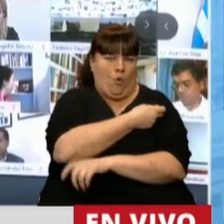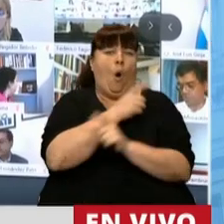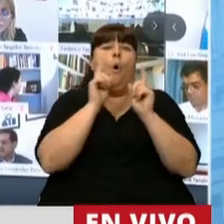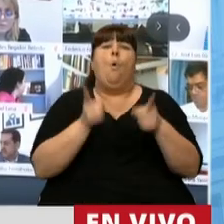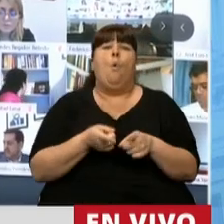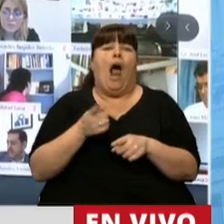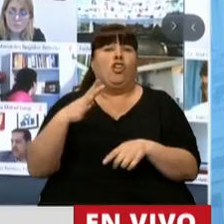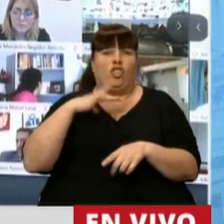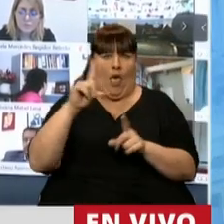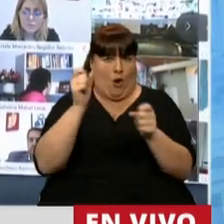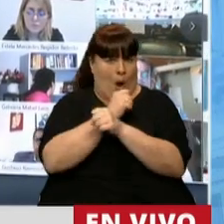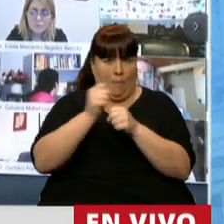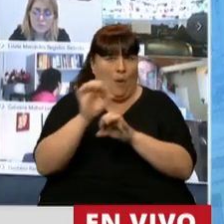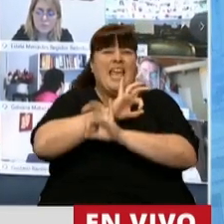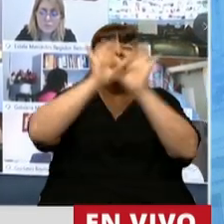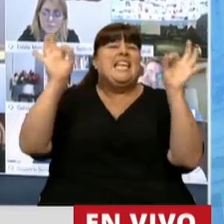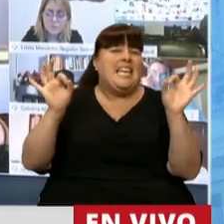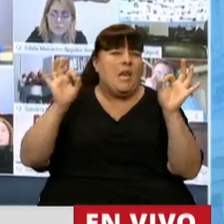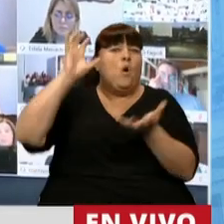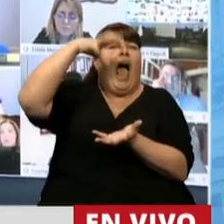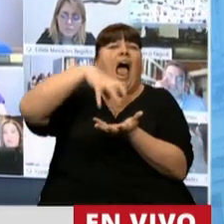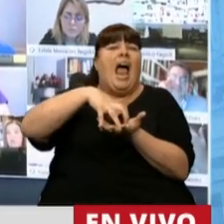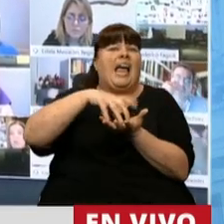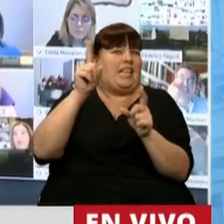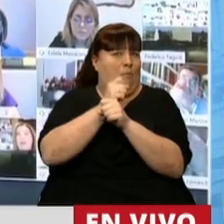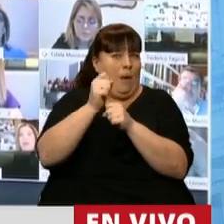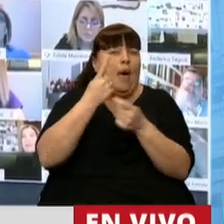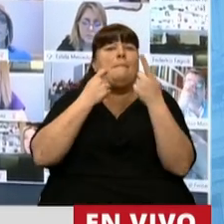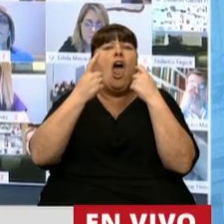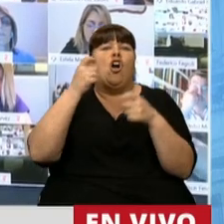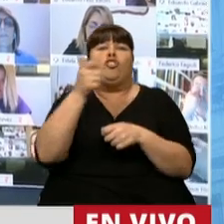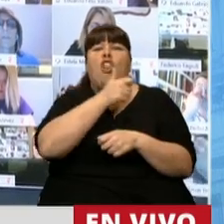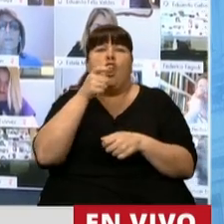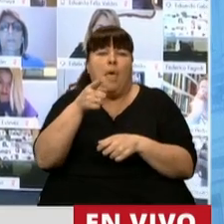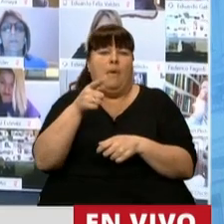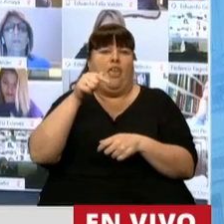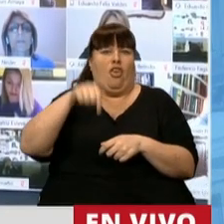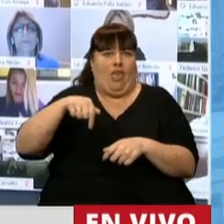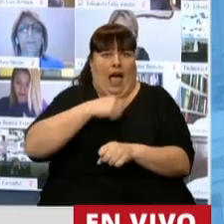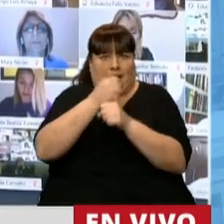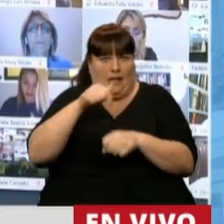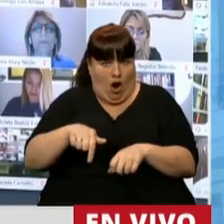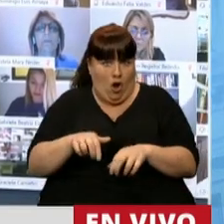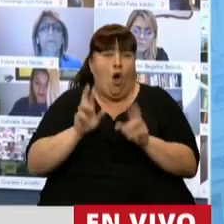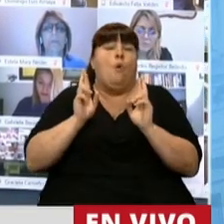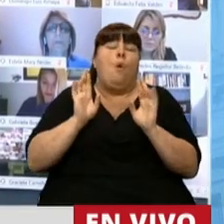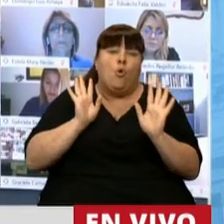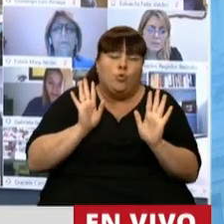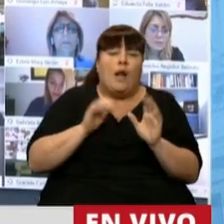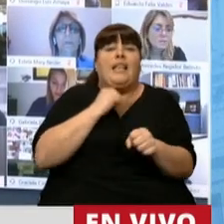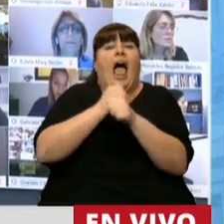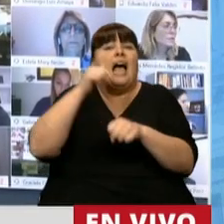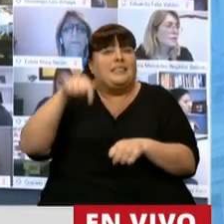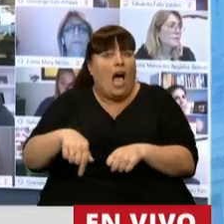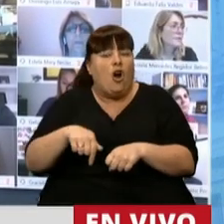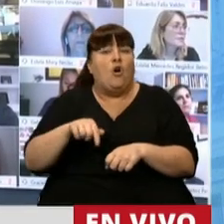aun cuando estas no han sido aprobadas por ninguna agencia que regule medicamentos en el día de hoy. Afortunadamente, hasta